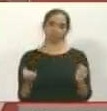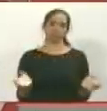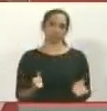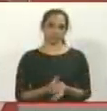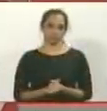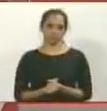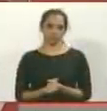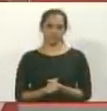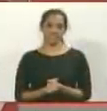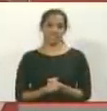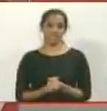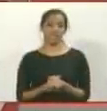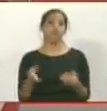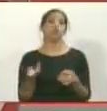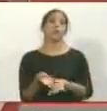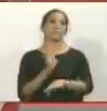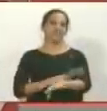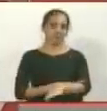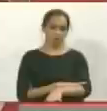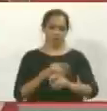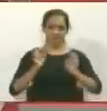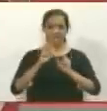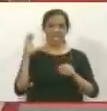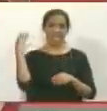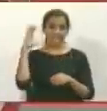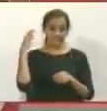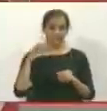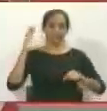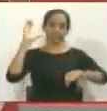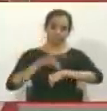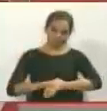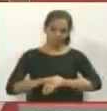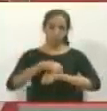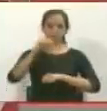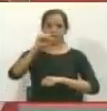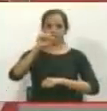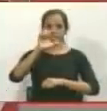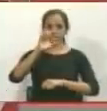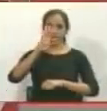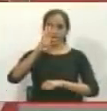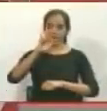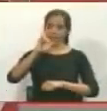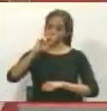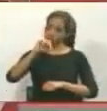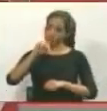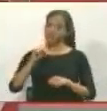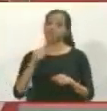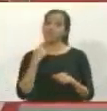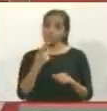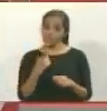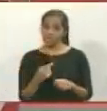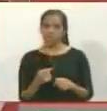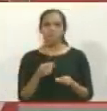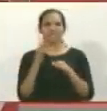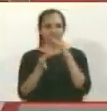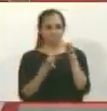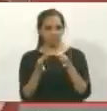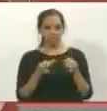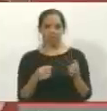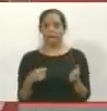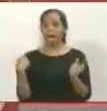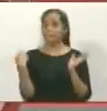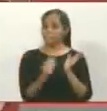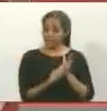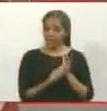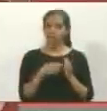tapa del frasco lo pone Alias Caracas, que es capturado por el Sevin, y Alias Caracas dice que fue contratado por un señor que